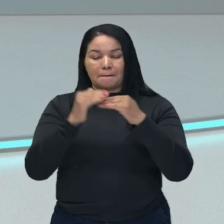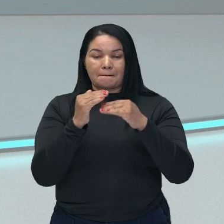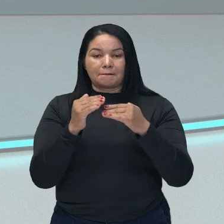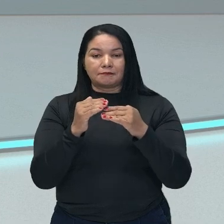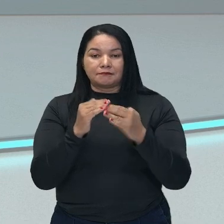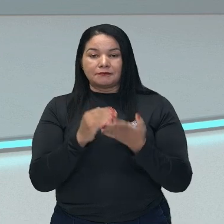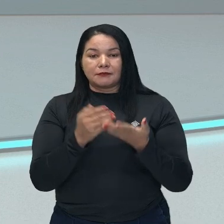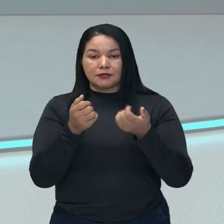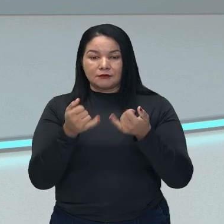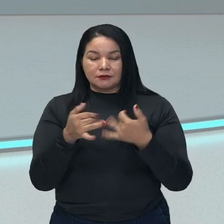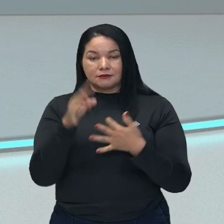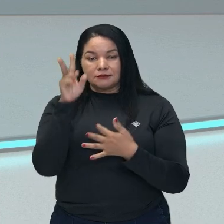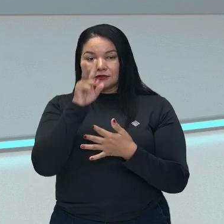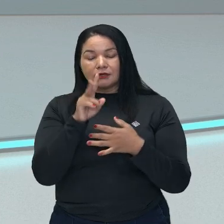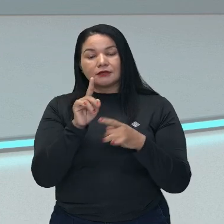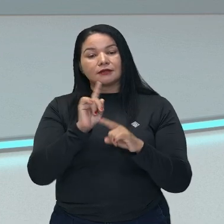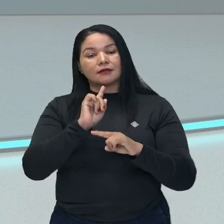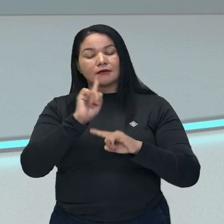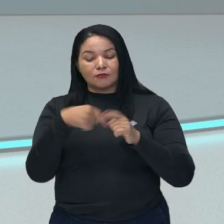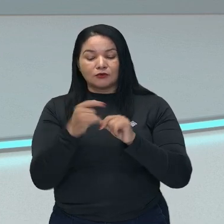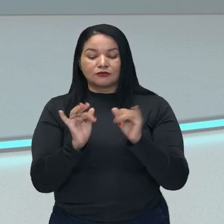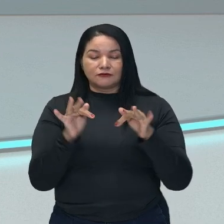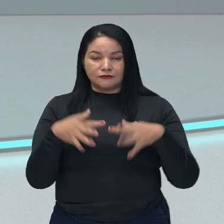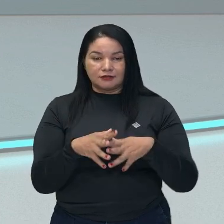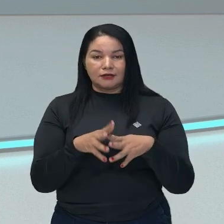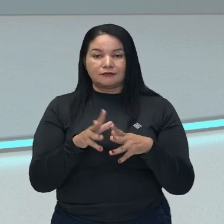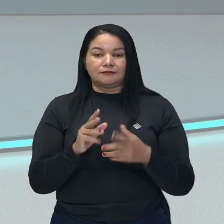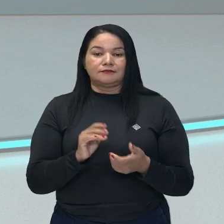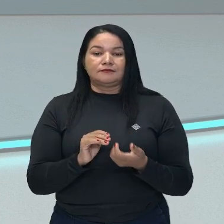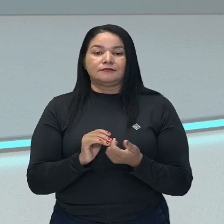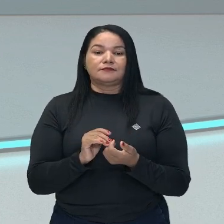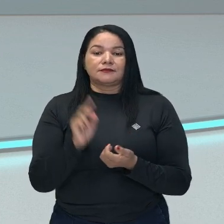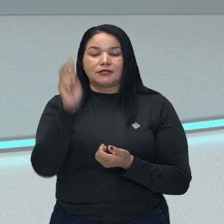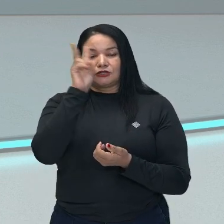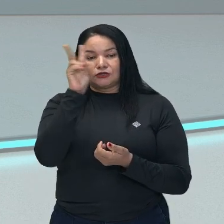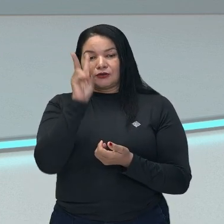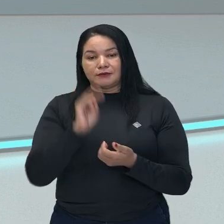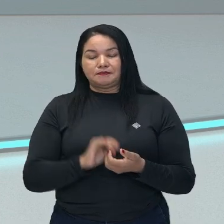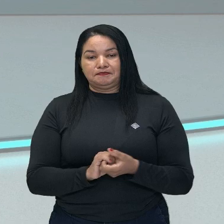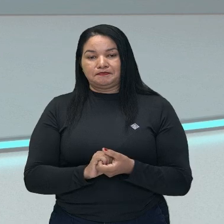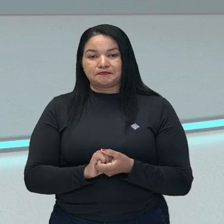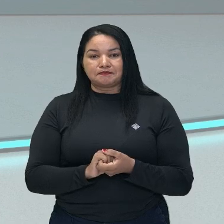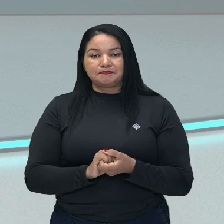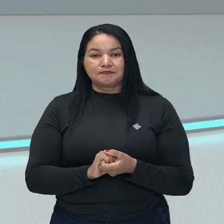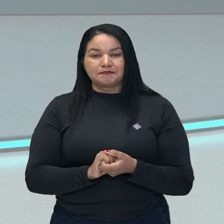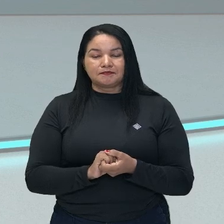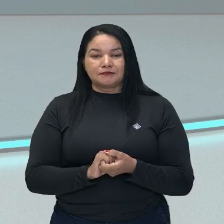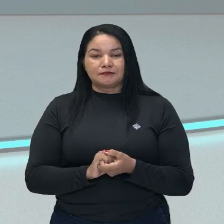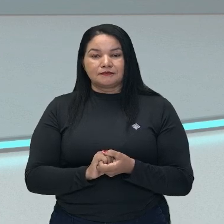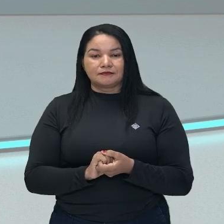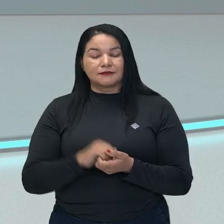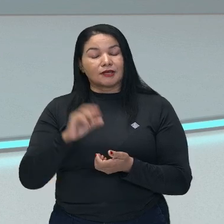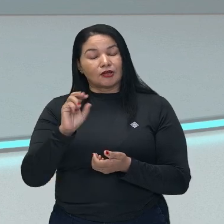desenvolver. Y el desenlace, que es el final, donde todo se resolve, o